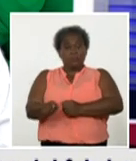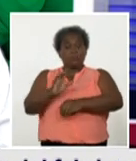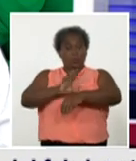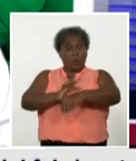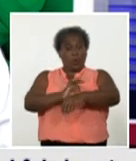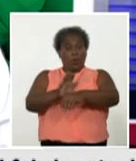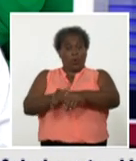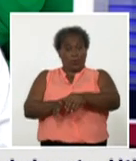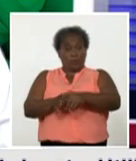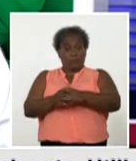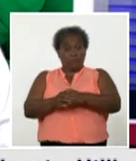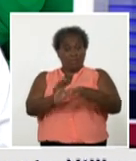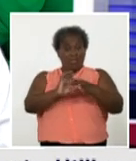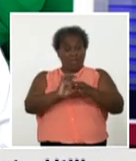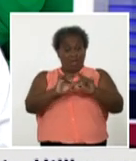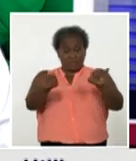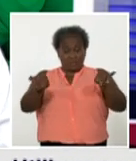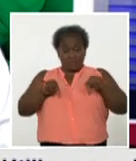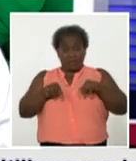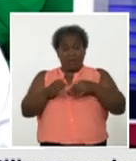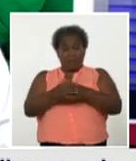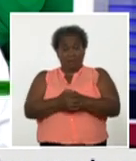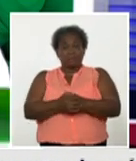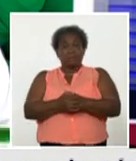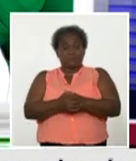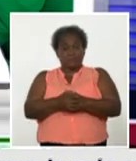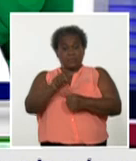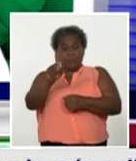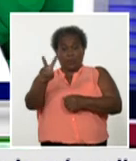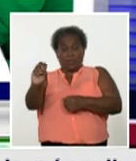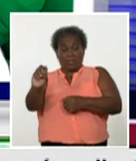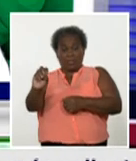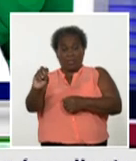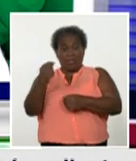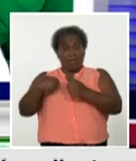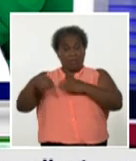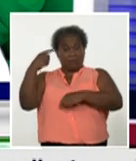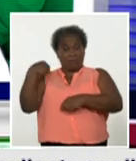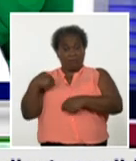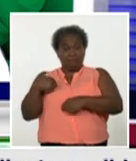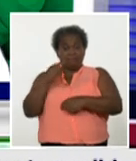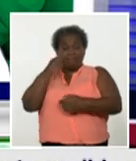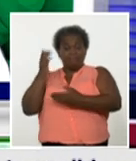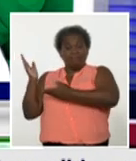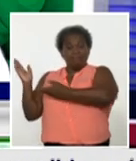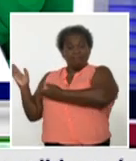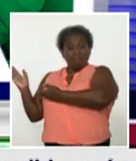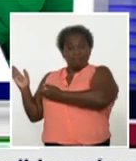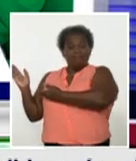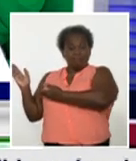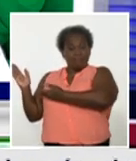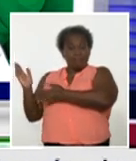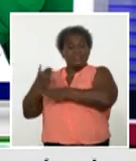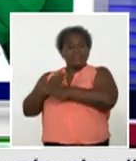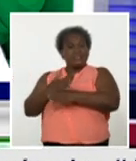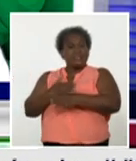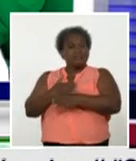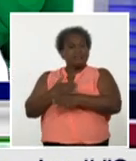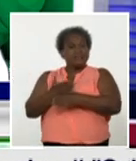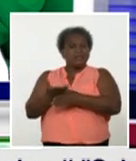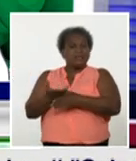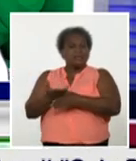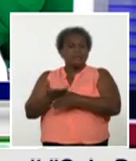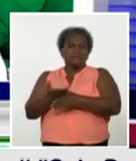en terapias intensivas 120 en el día de ayer lo cual traduce la severidad del cuadro